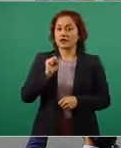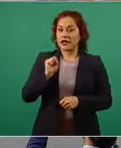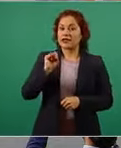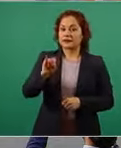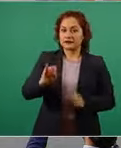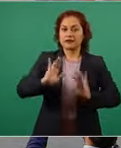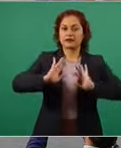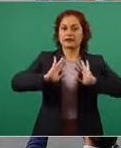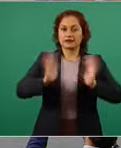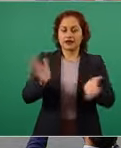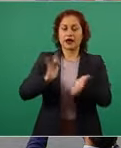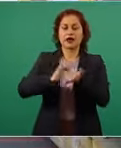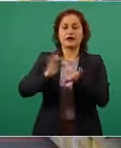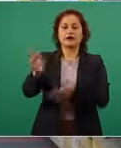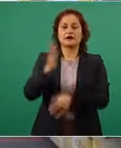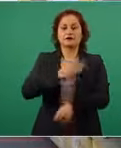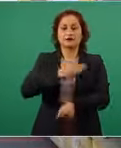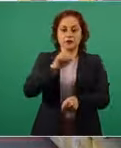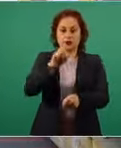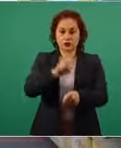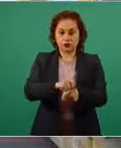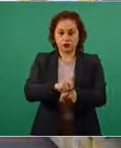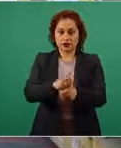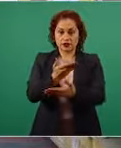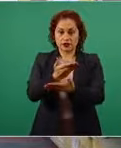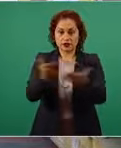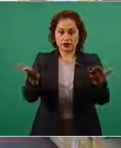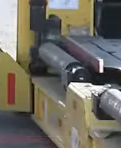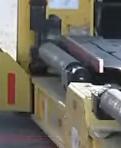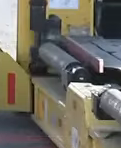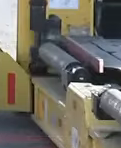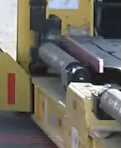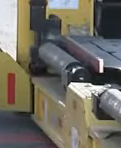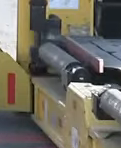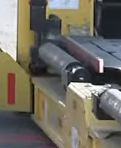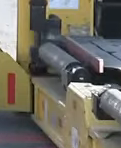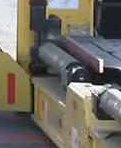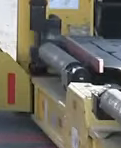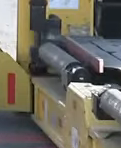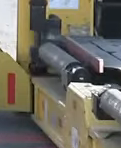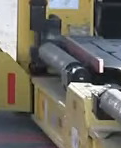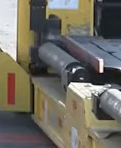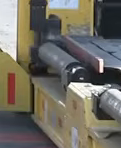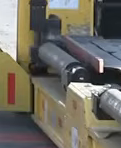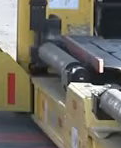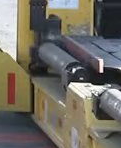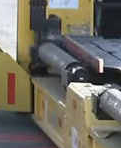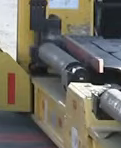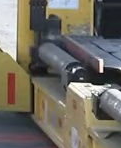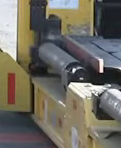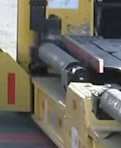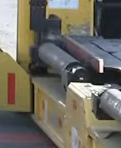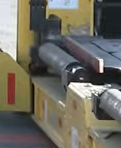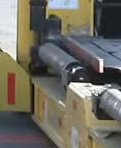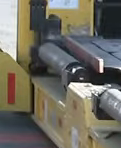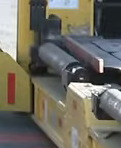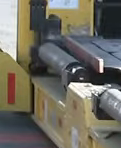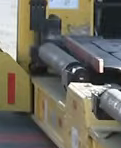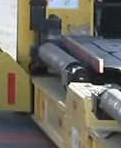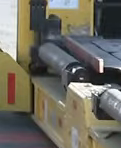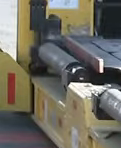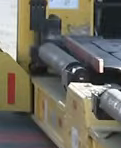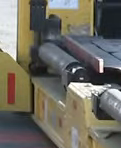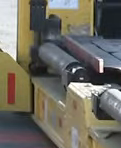presidente gracias buenos días a todos los secretarios al presidente de Argentina le queremos informar señor presidente que